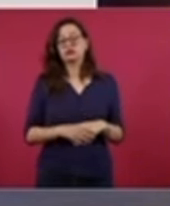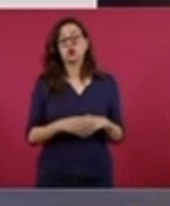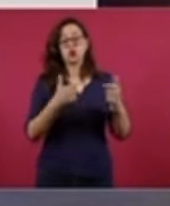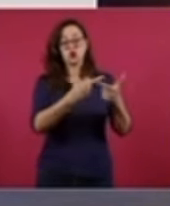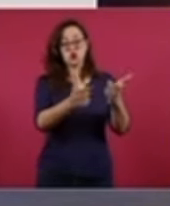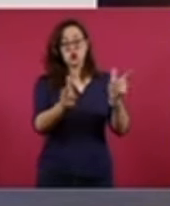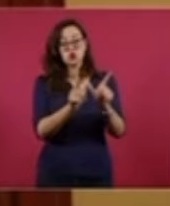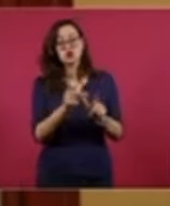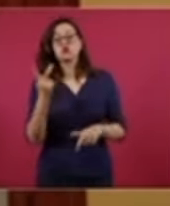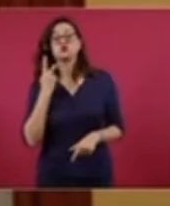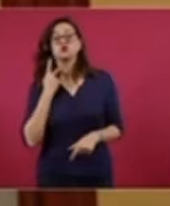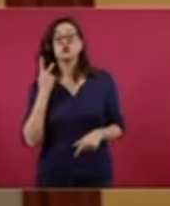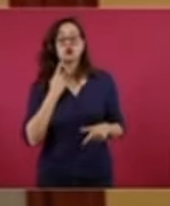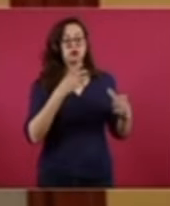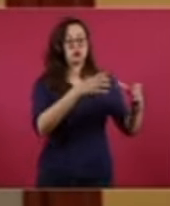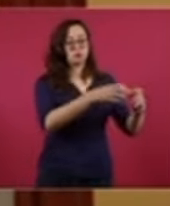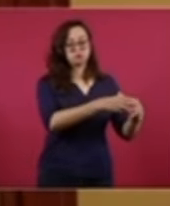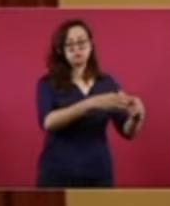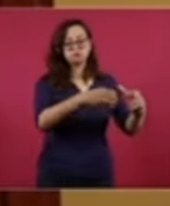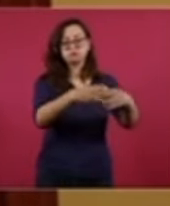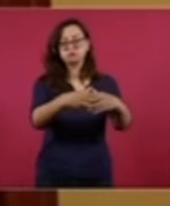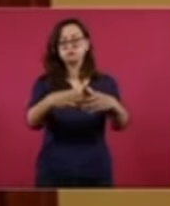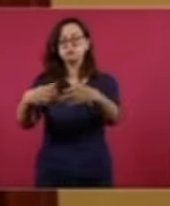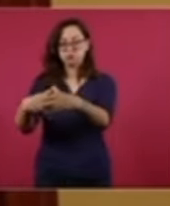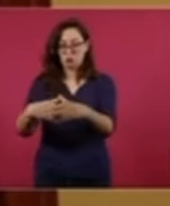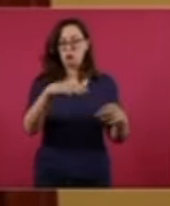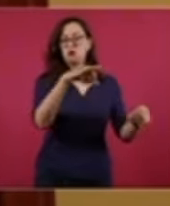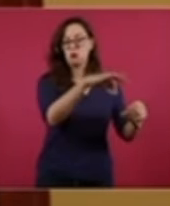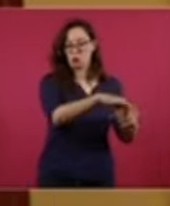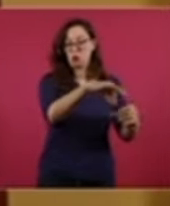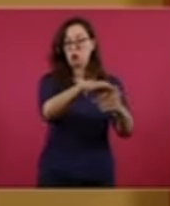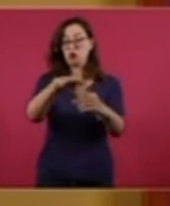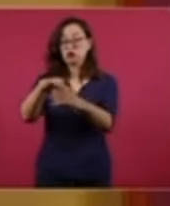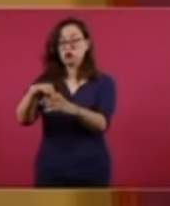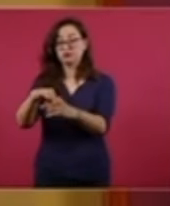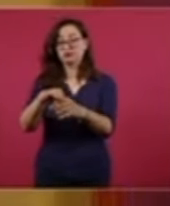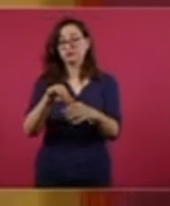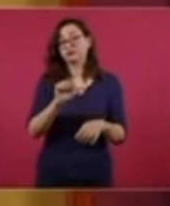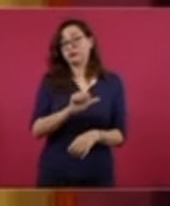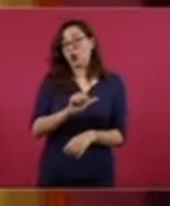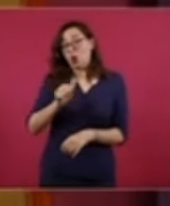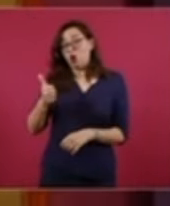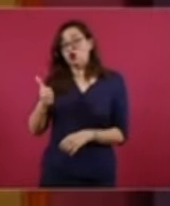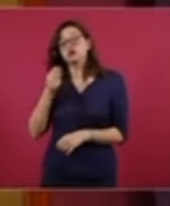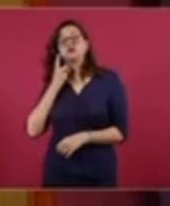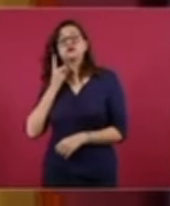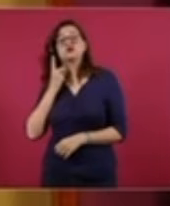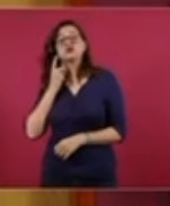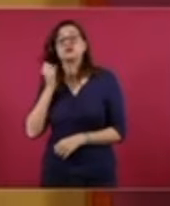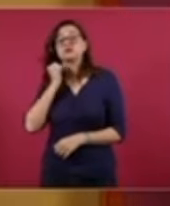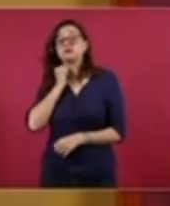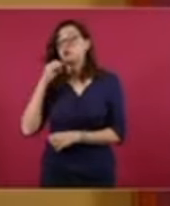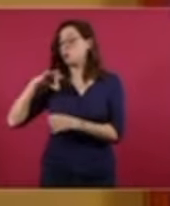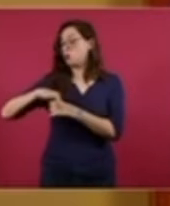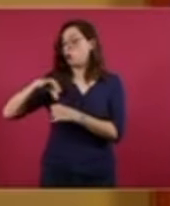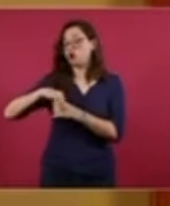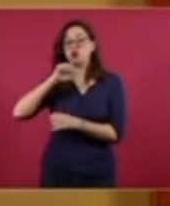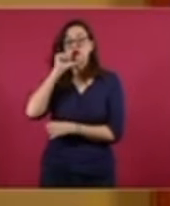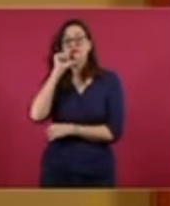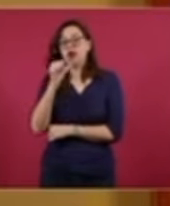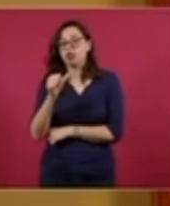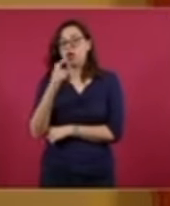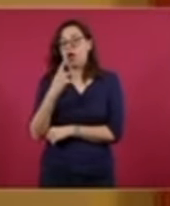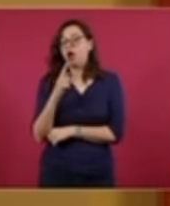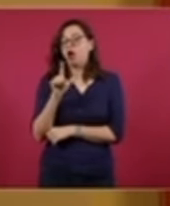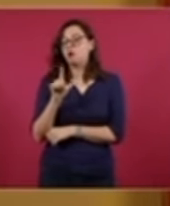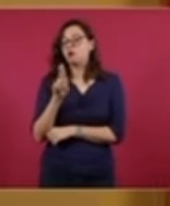los plurinominales y con esta distribución regula también lo que se